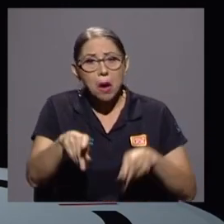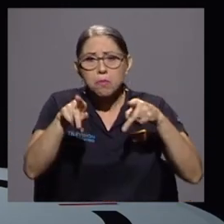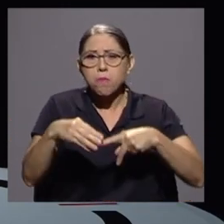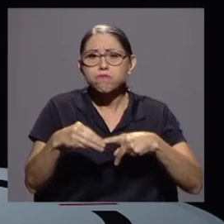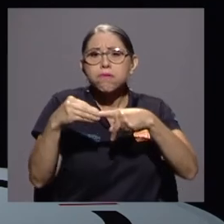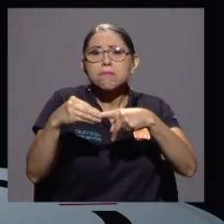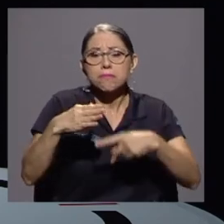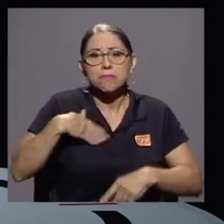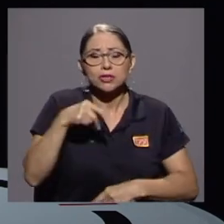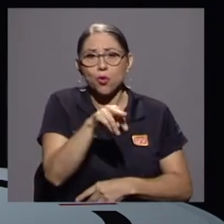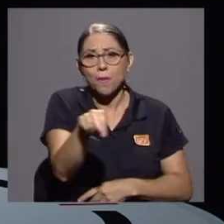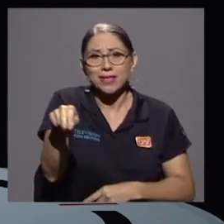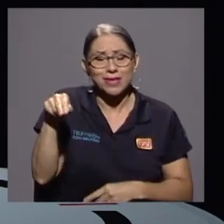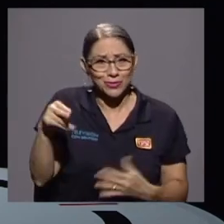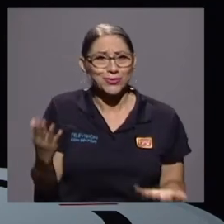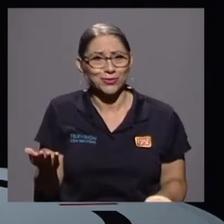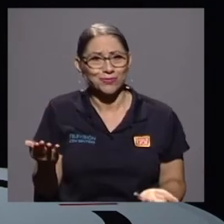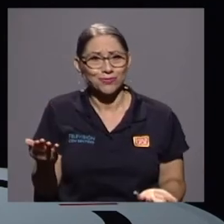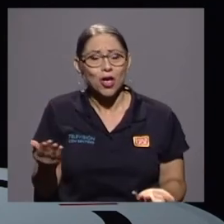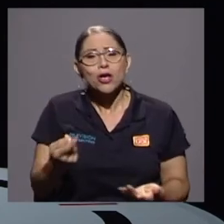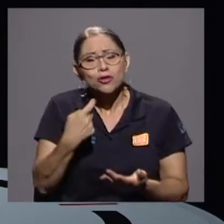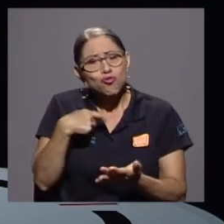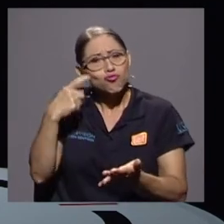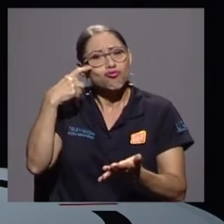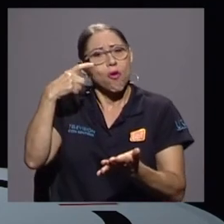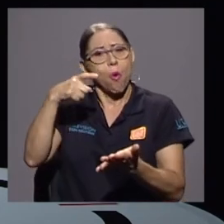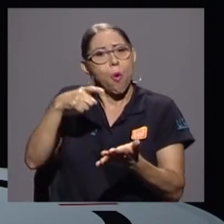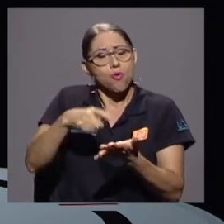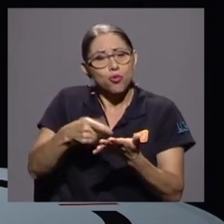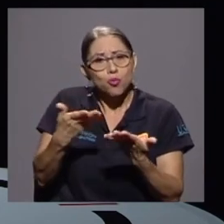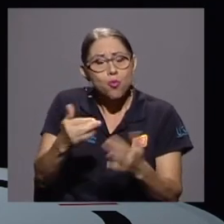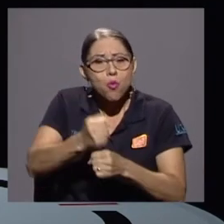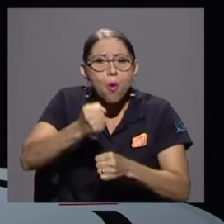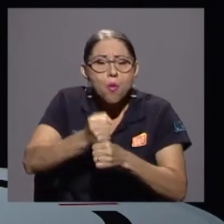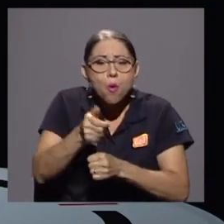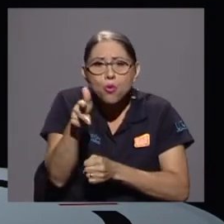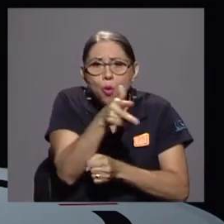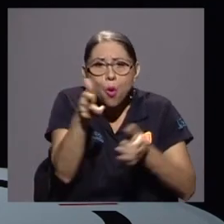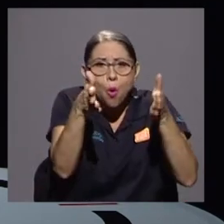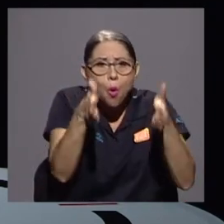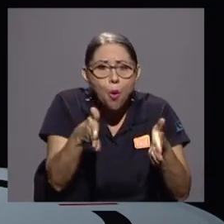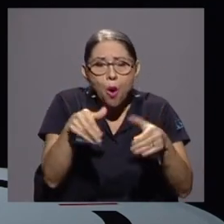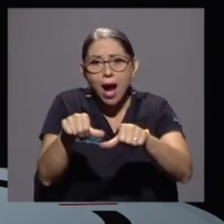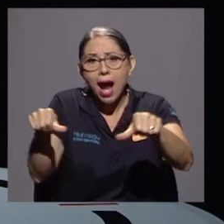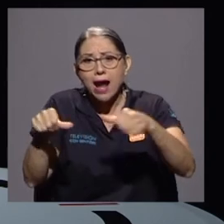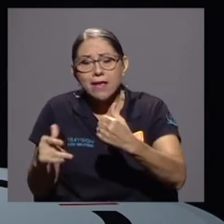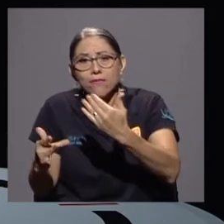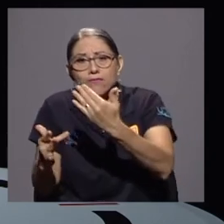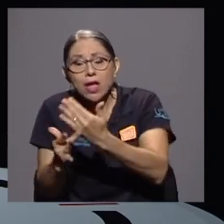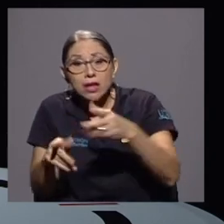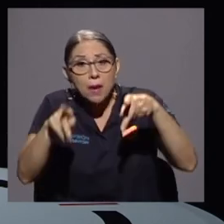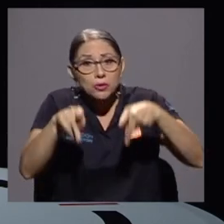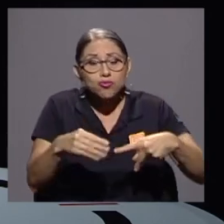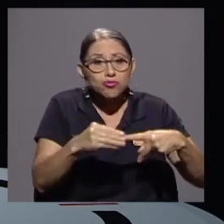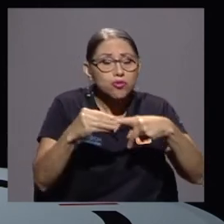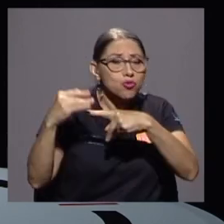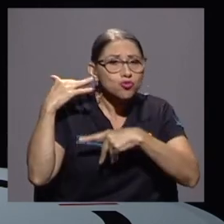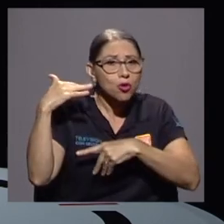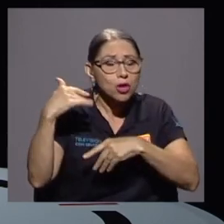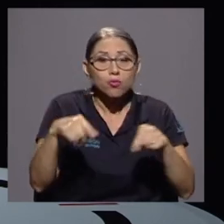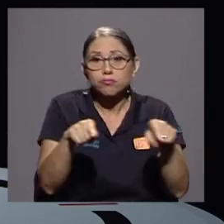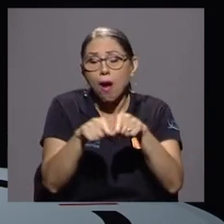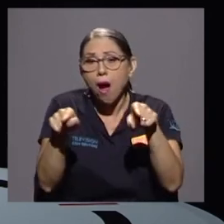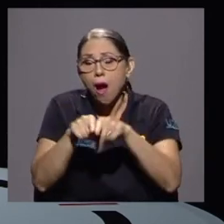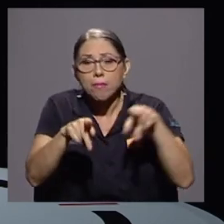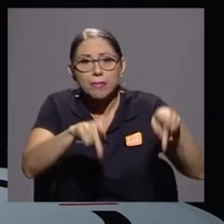son mis compañeros y no puedo dejar de reconocer esa labor en los camarógrafos, en toda el área técnica, en los sonidistas y por supuesto en las